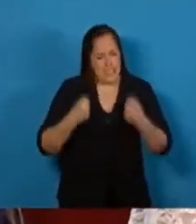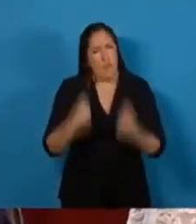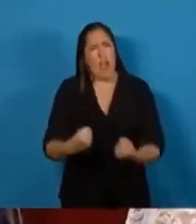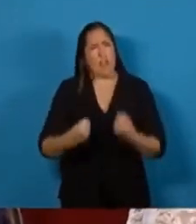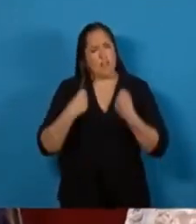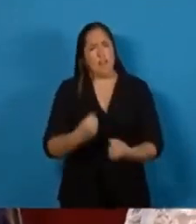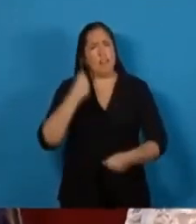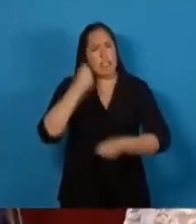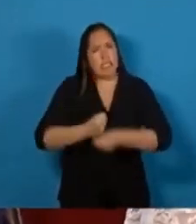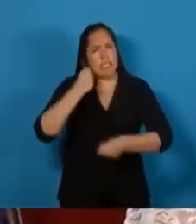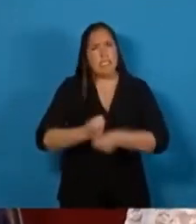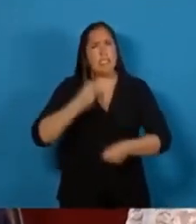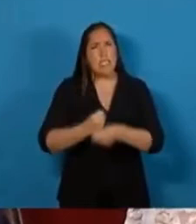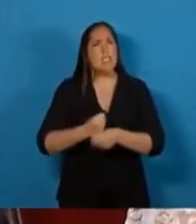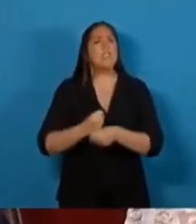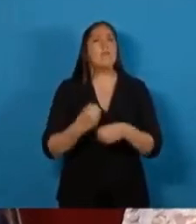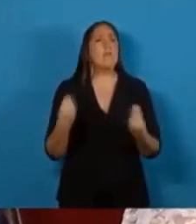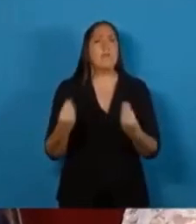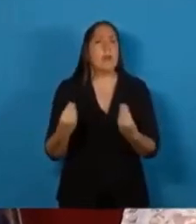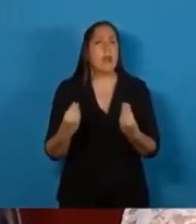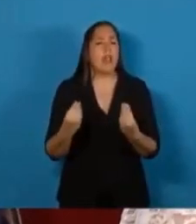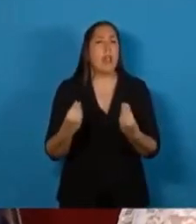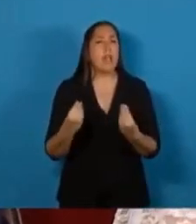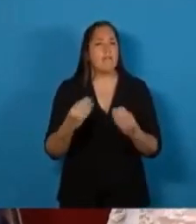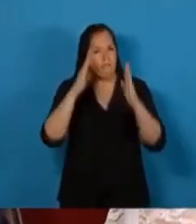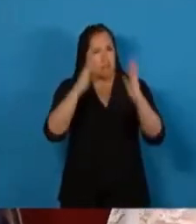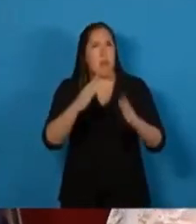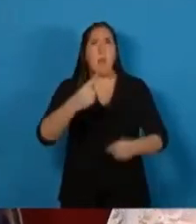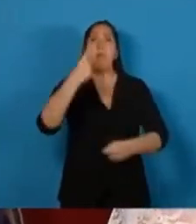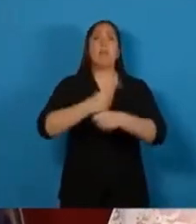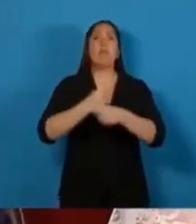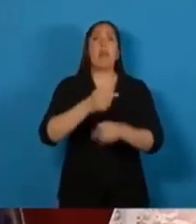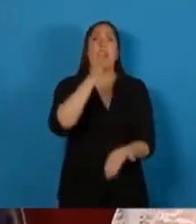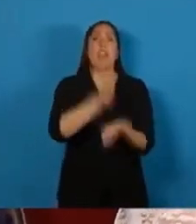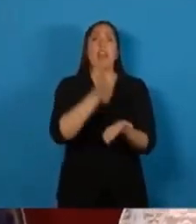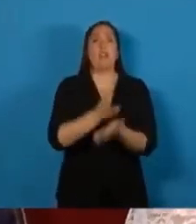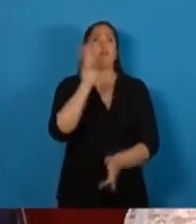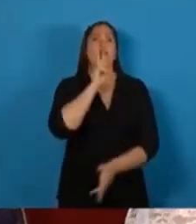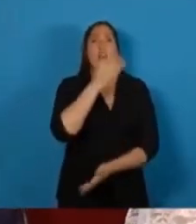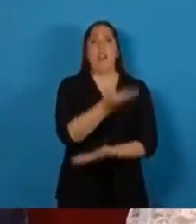esfuerzos necesarios para que estén en un primer plano los derechos de las mujeres.